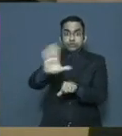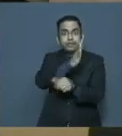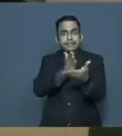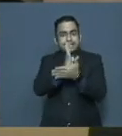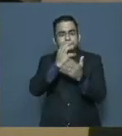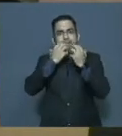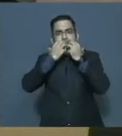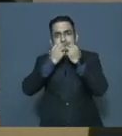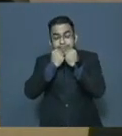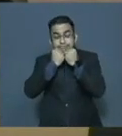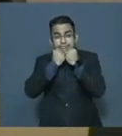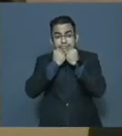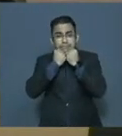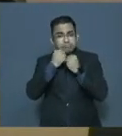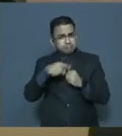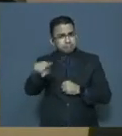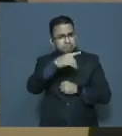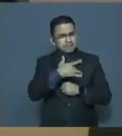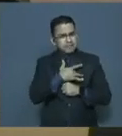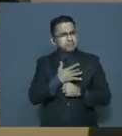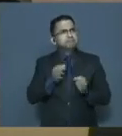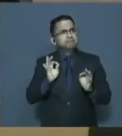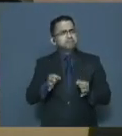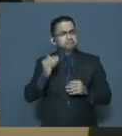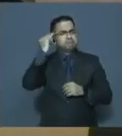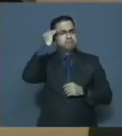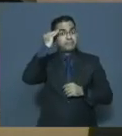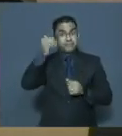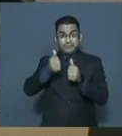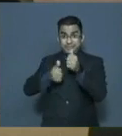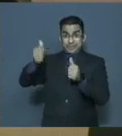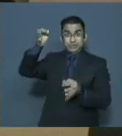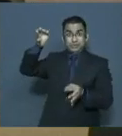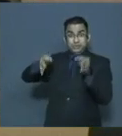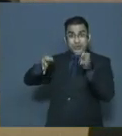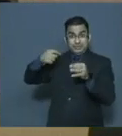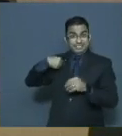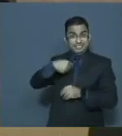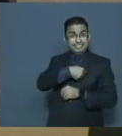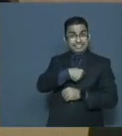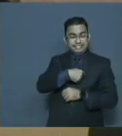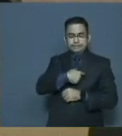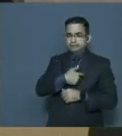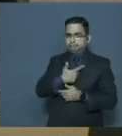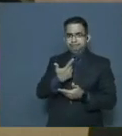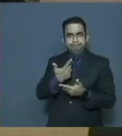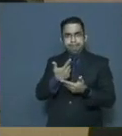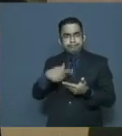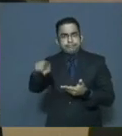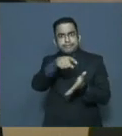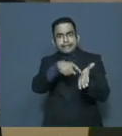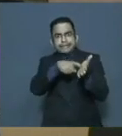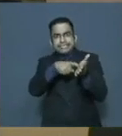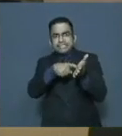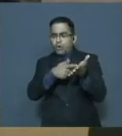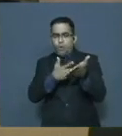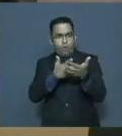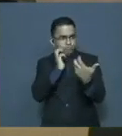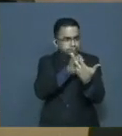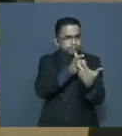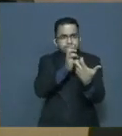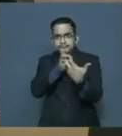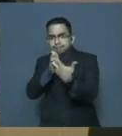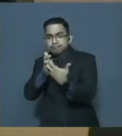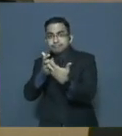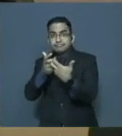Ustedes pueden estar seguros de que el Poder Judicial estará a la altura de estas exigencias y que la experiencia